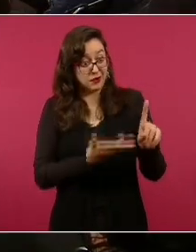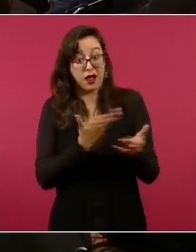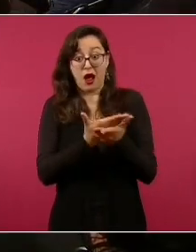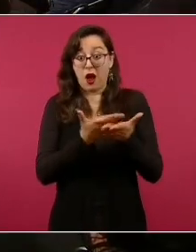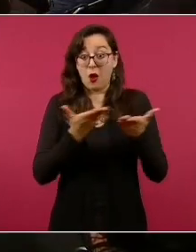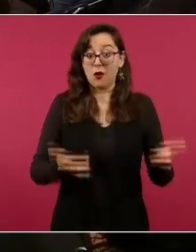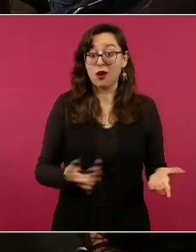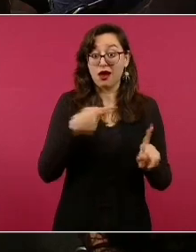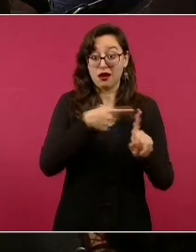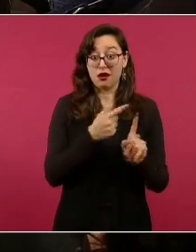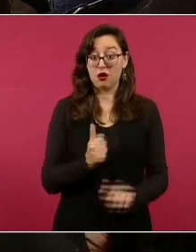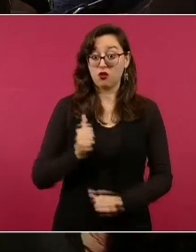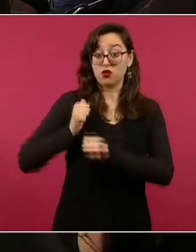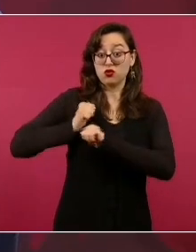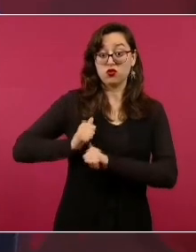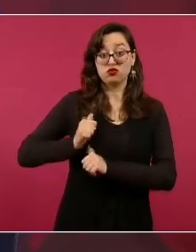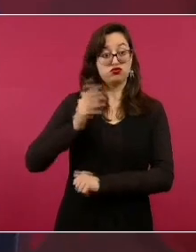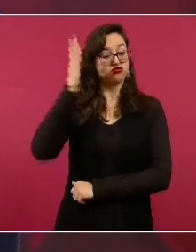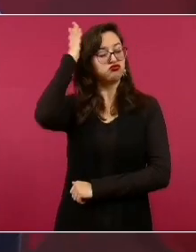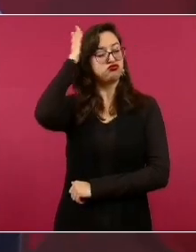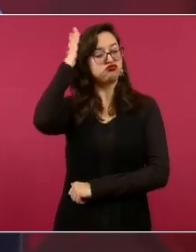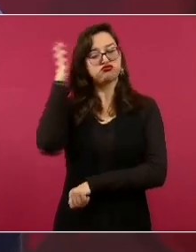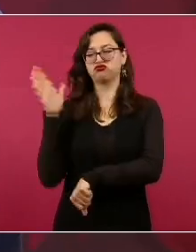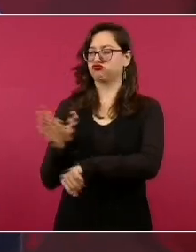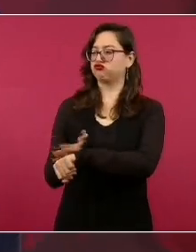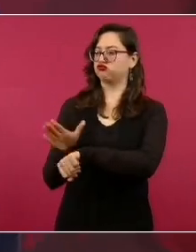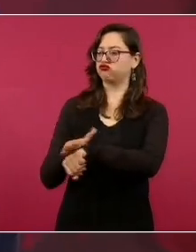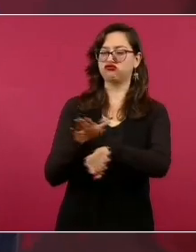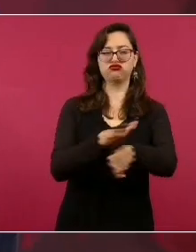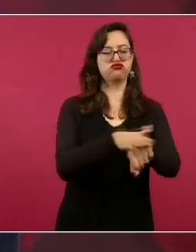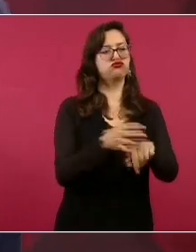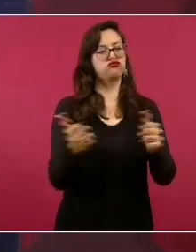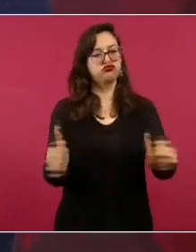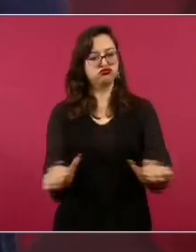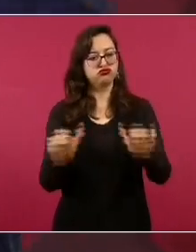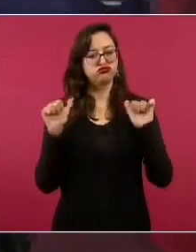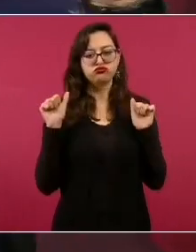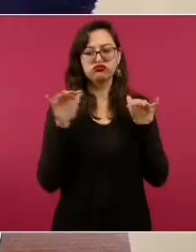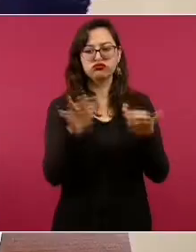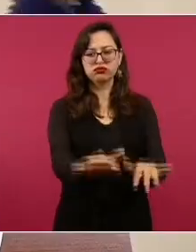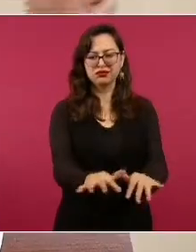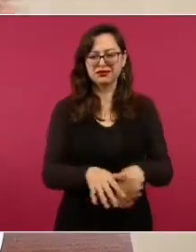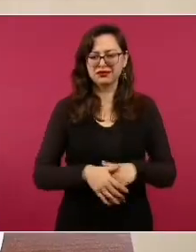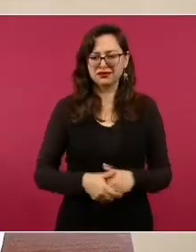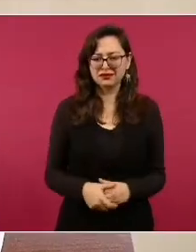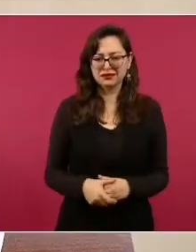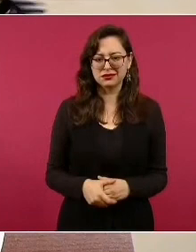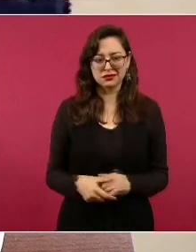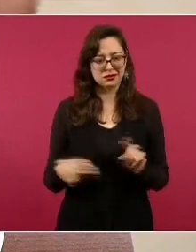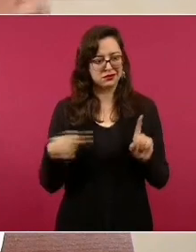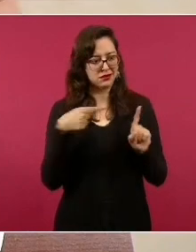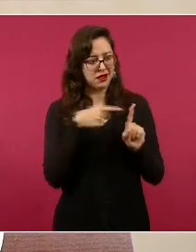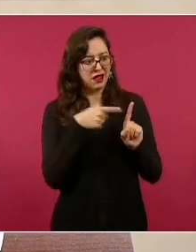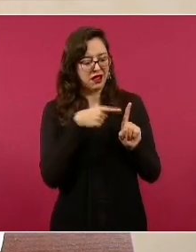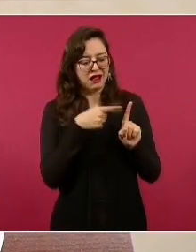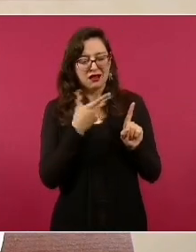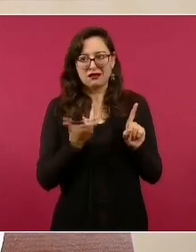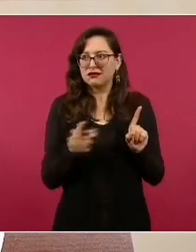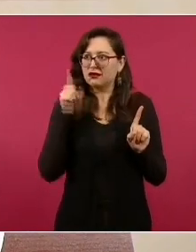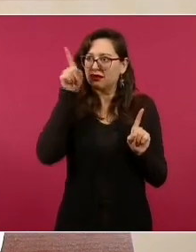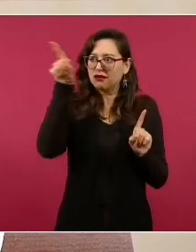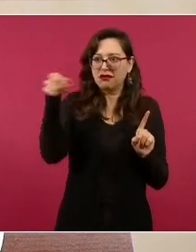moral del movimiento, el paladín